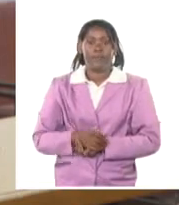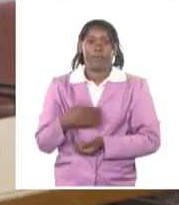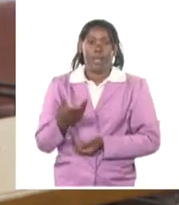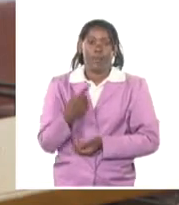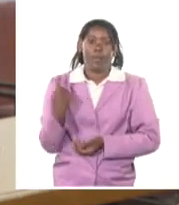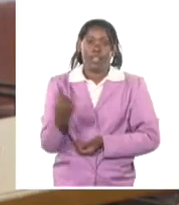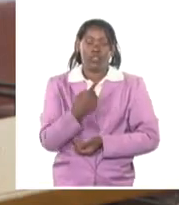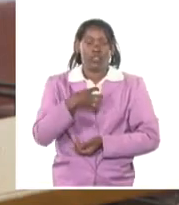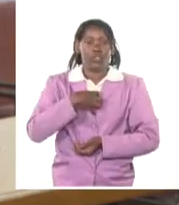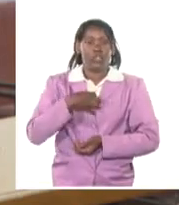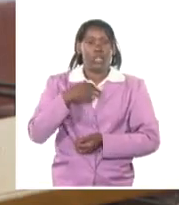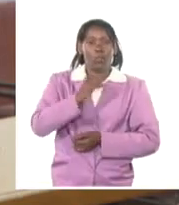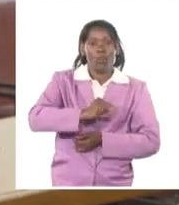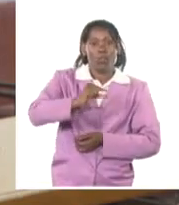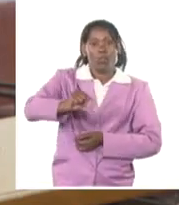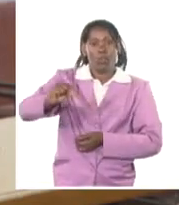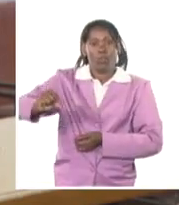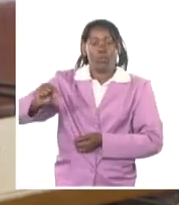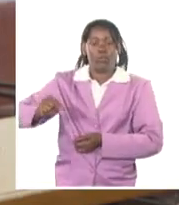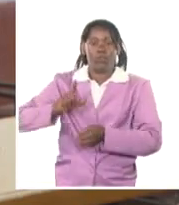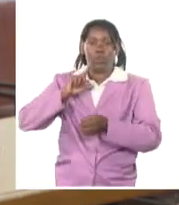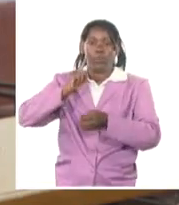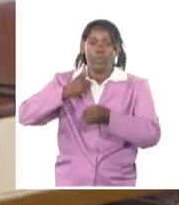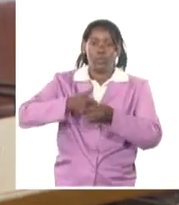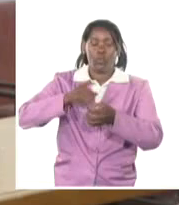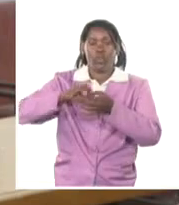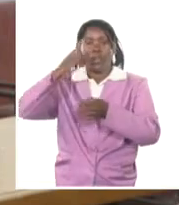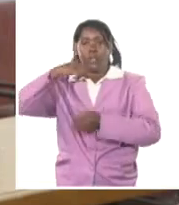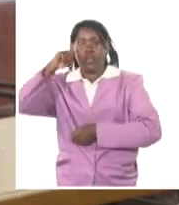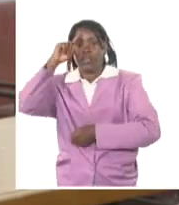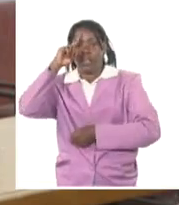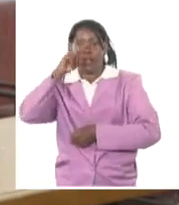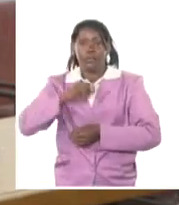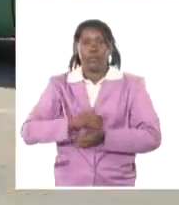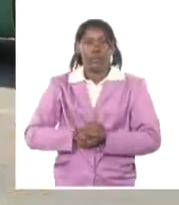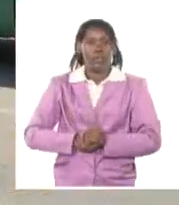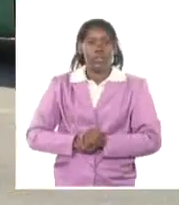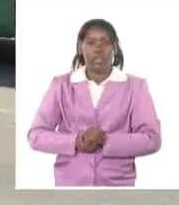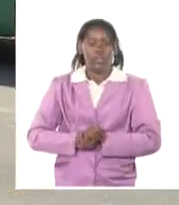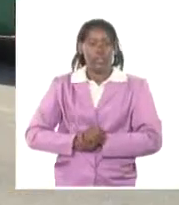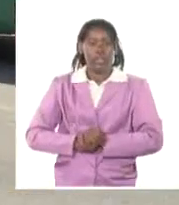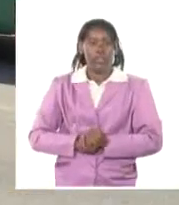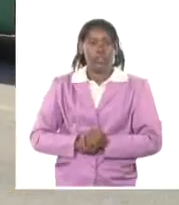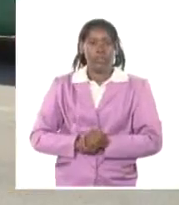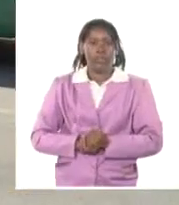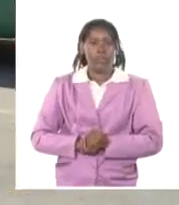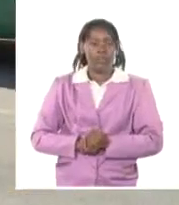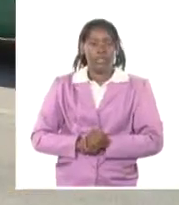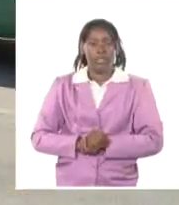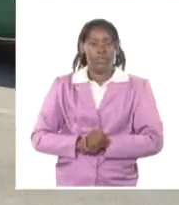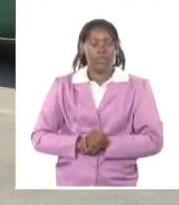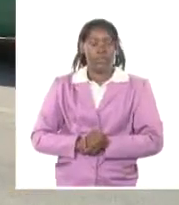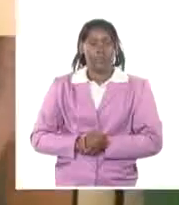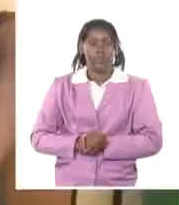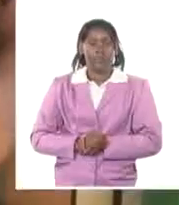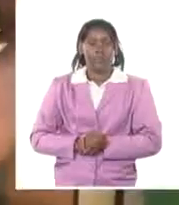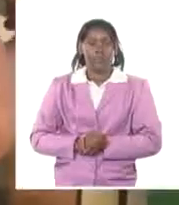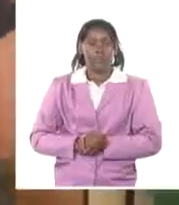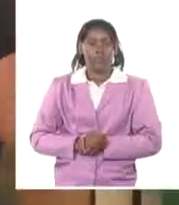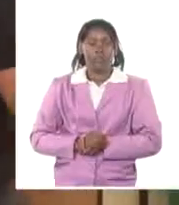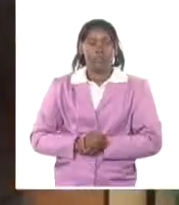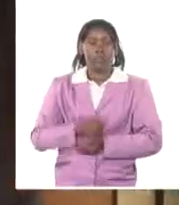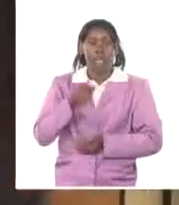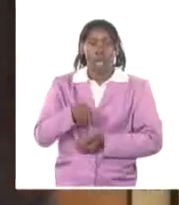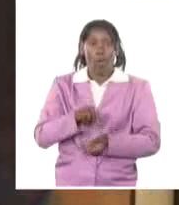garantizar las cosas vitales, los servicios vitales. La actual contingencia energética abarca el